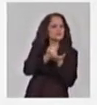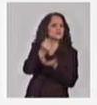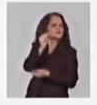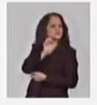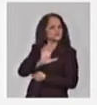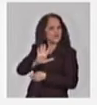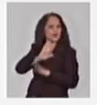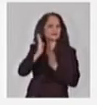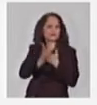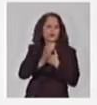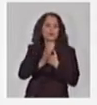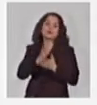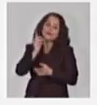movimiento efectivo, cambio de cosas. Gracias.